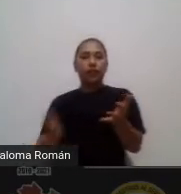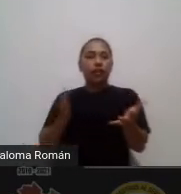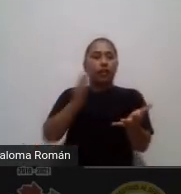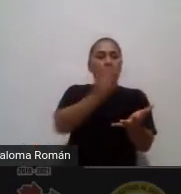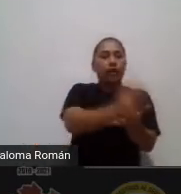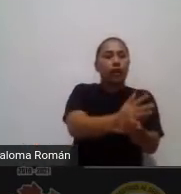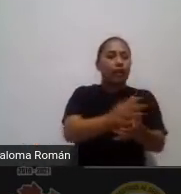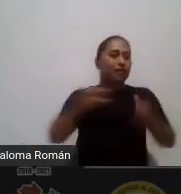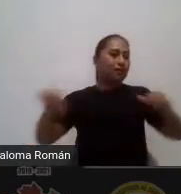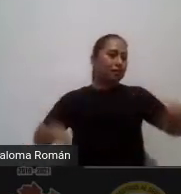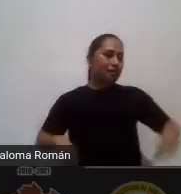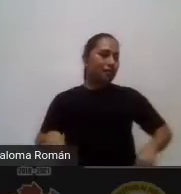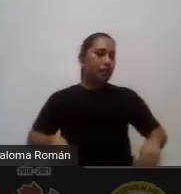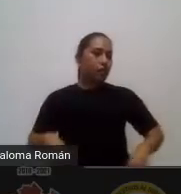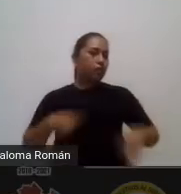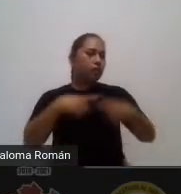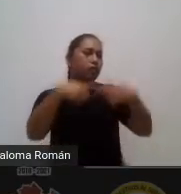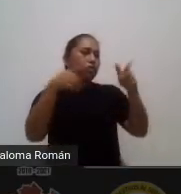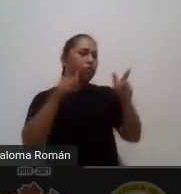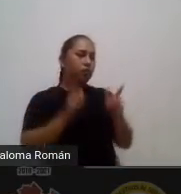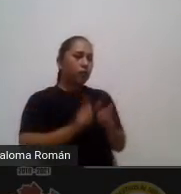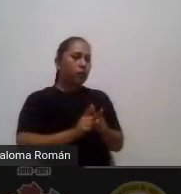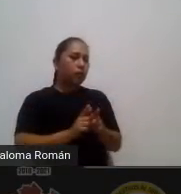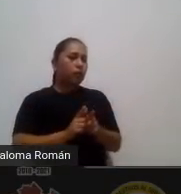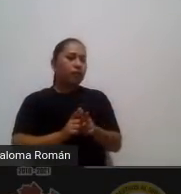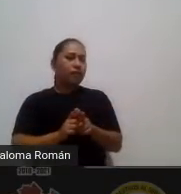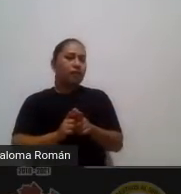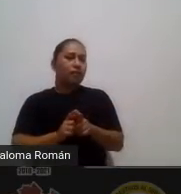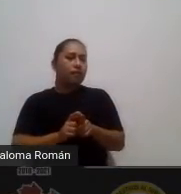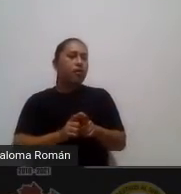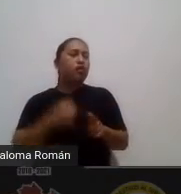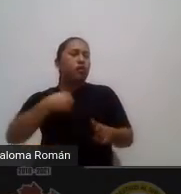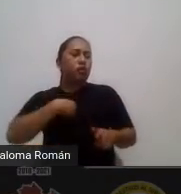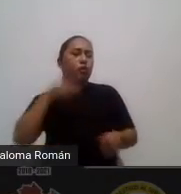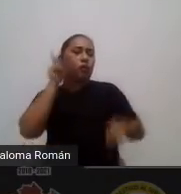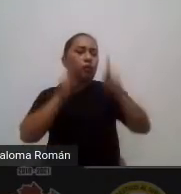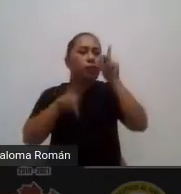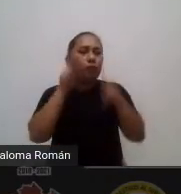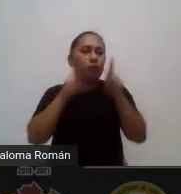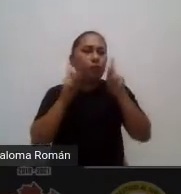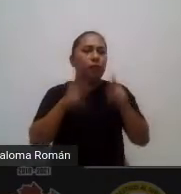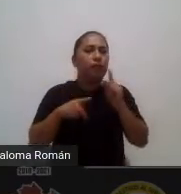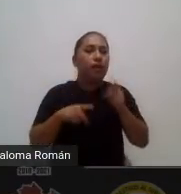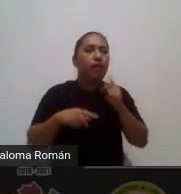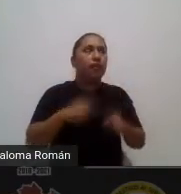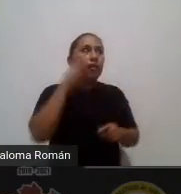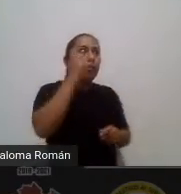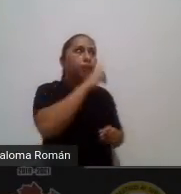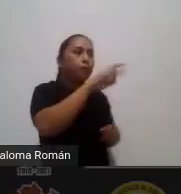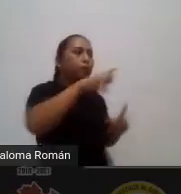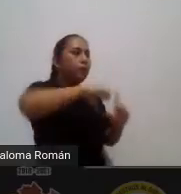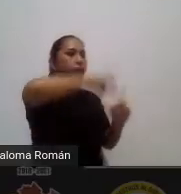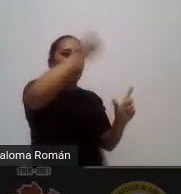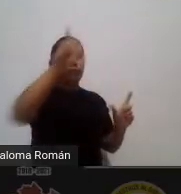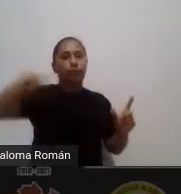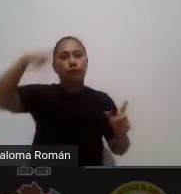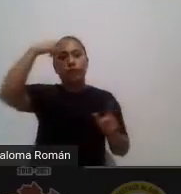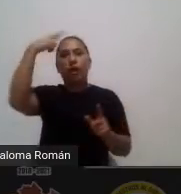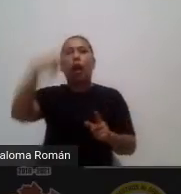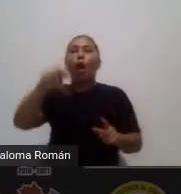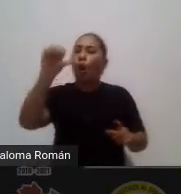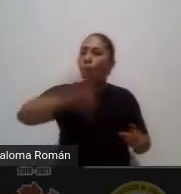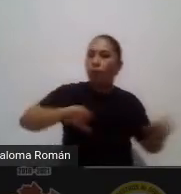y les hablo de finlandia pero también les hablo de la experiencia mexicana los chiquillos ya decían oiga hoy toca el club no es hasta mañana